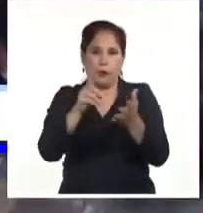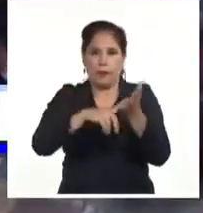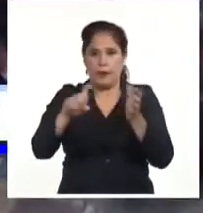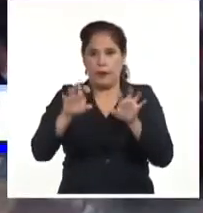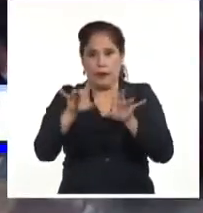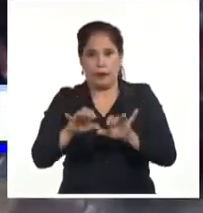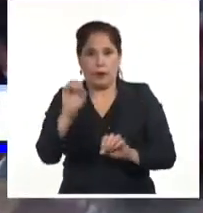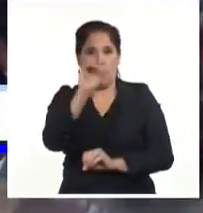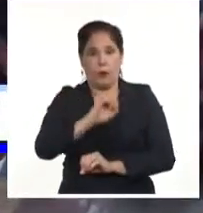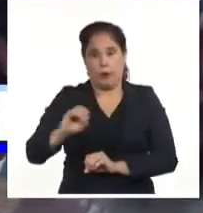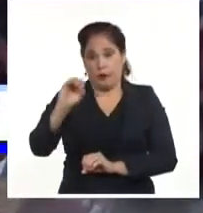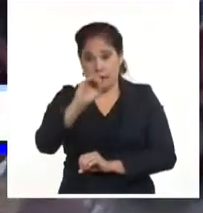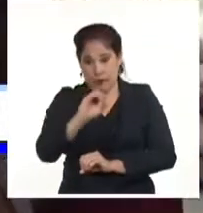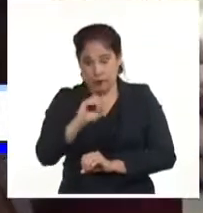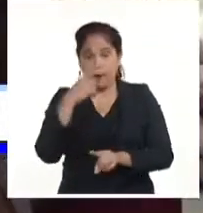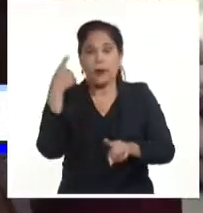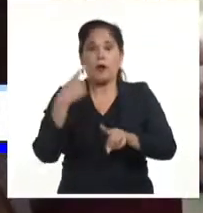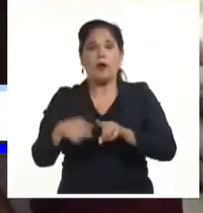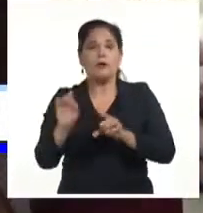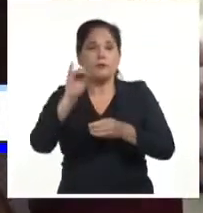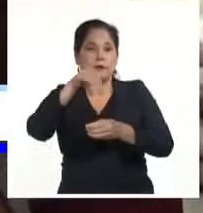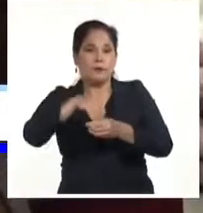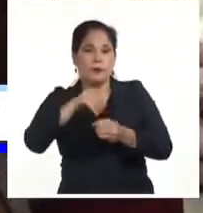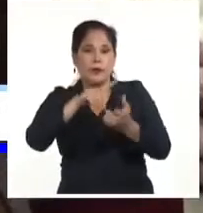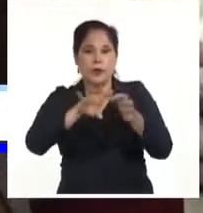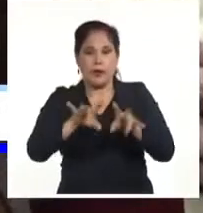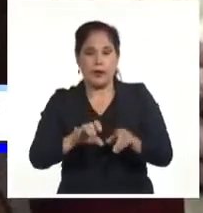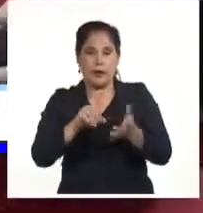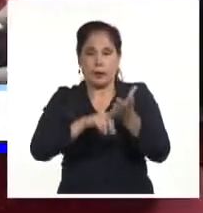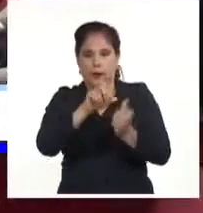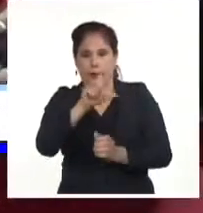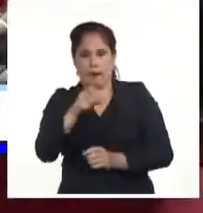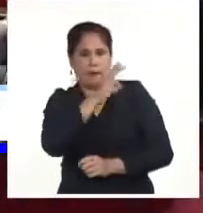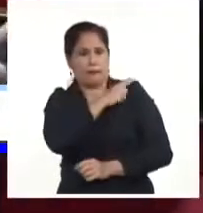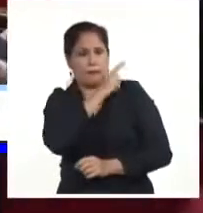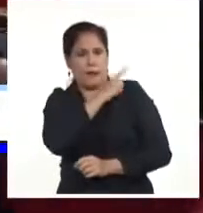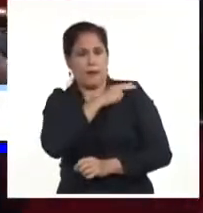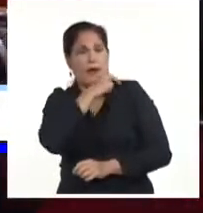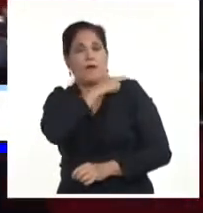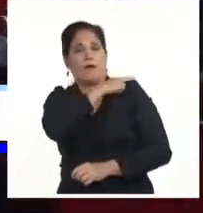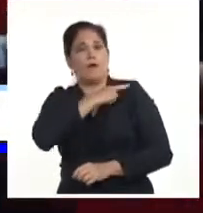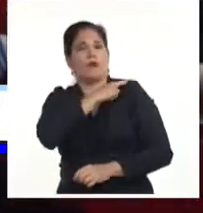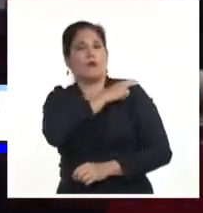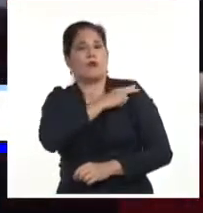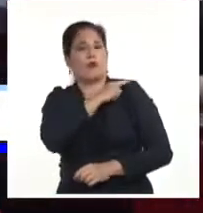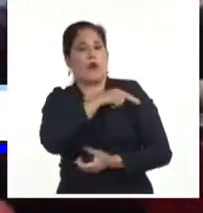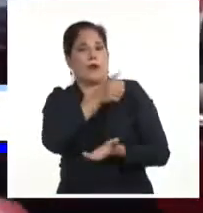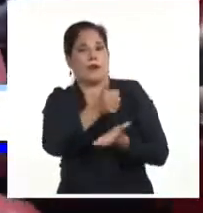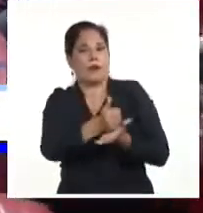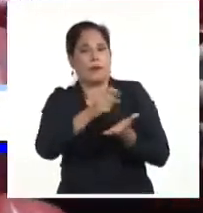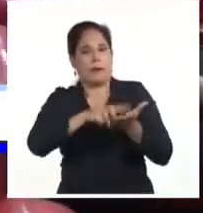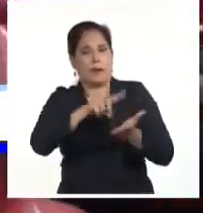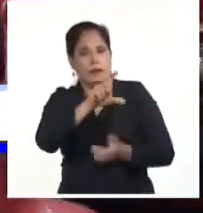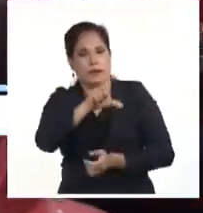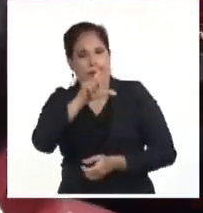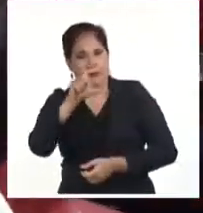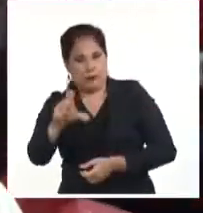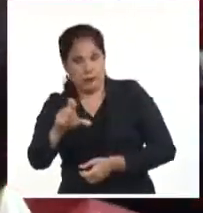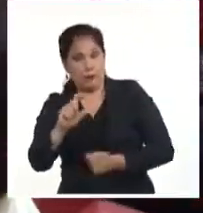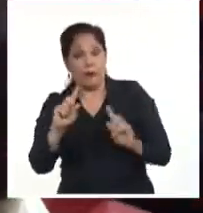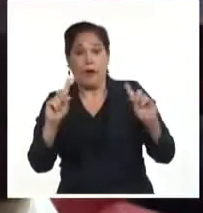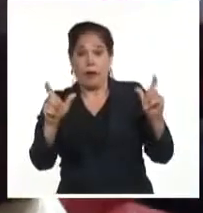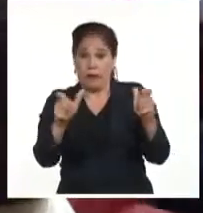Secretario de Organización, y otros integrantes del secretariado, dirigentes y funcionarios de la sede del Comité Central. En la